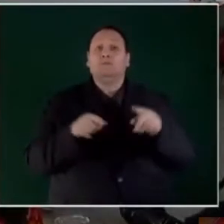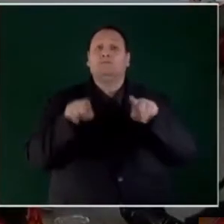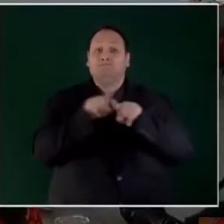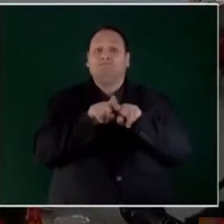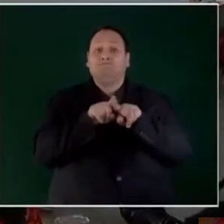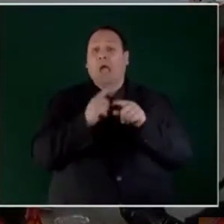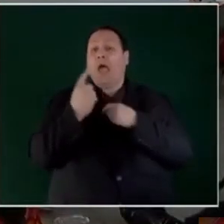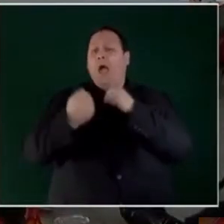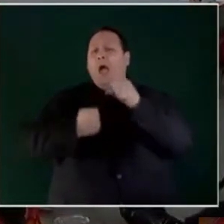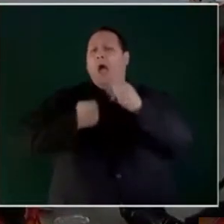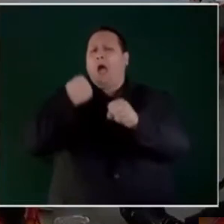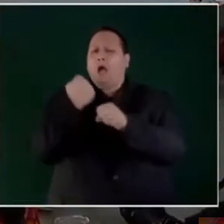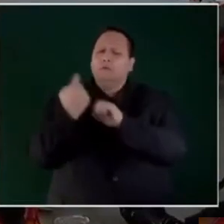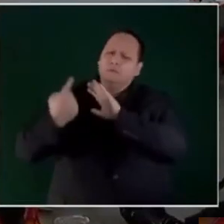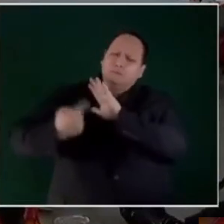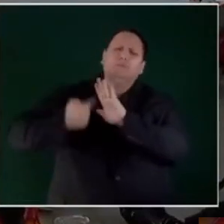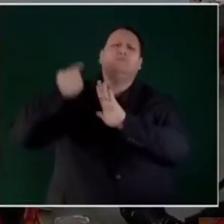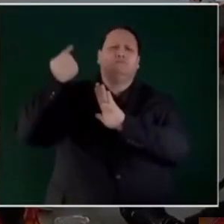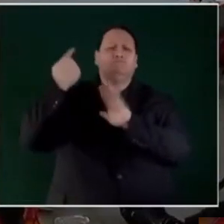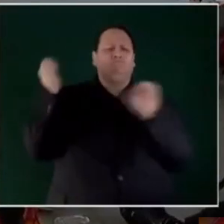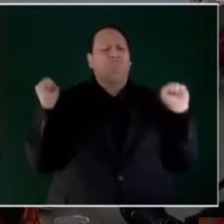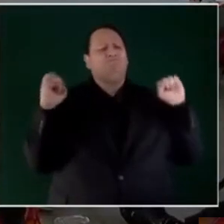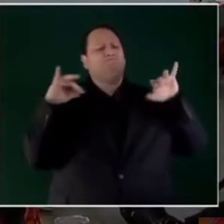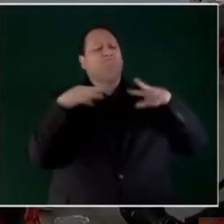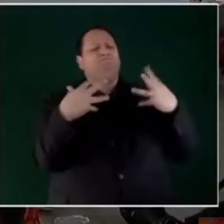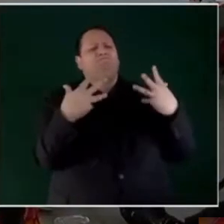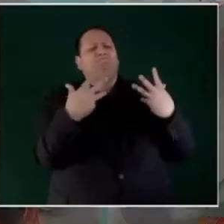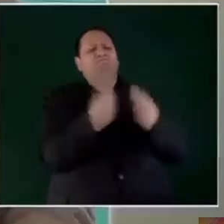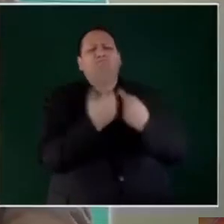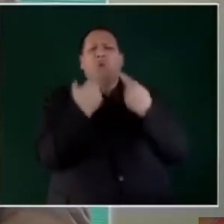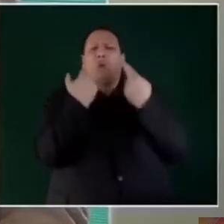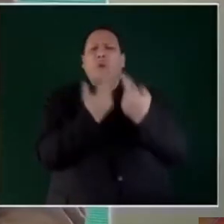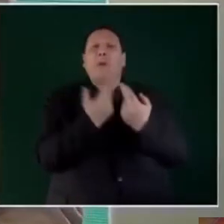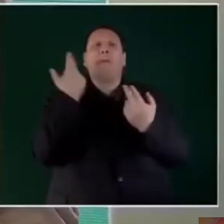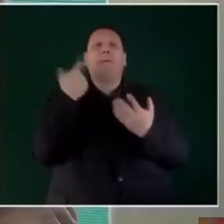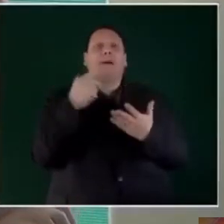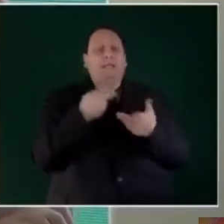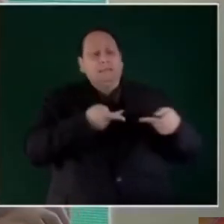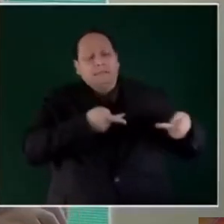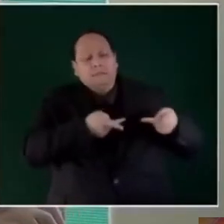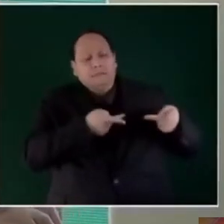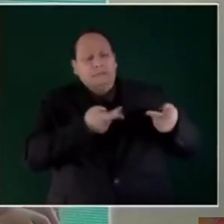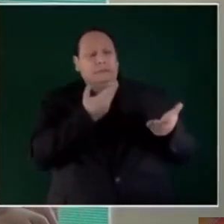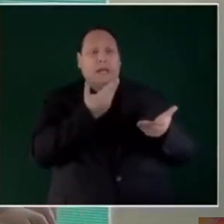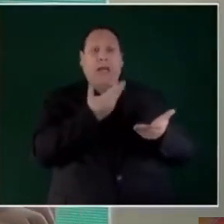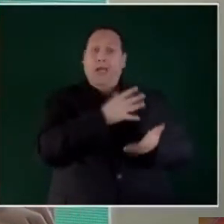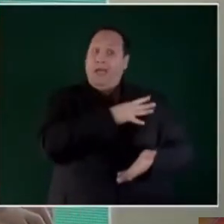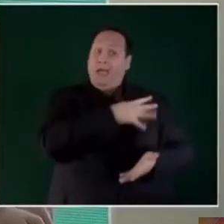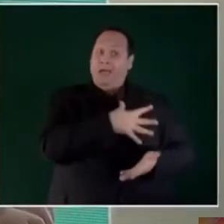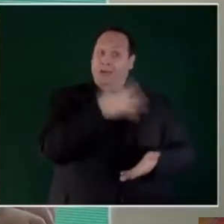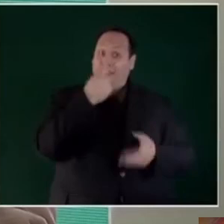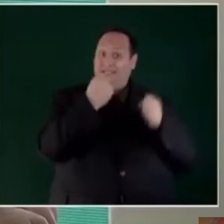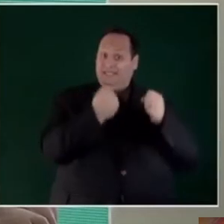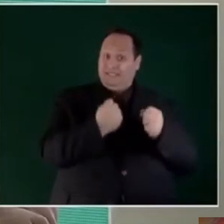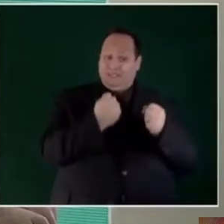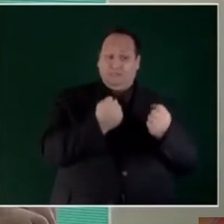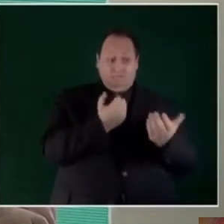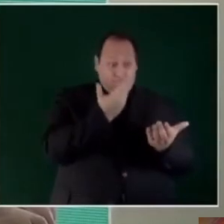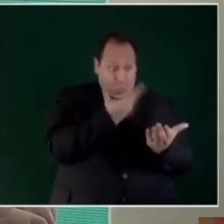reunión anual para aprobar el Plan General de Seguridad Pública.